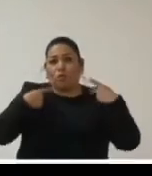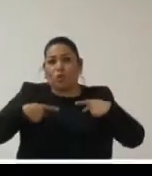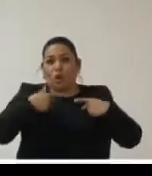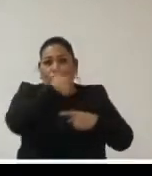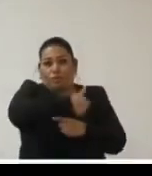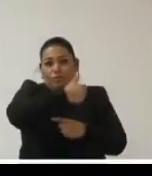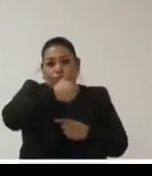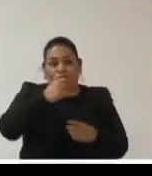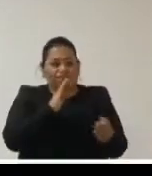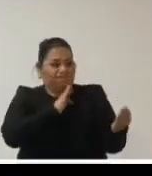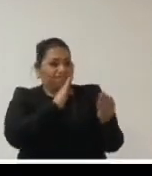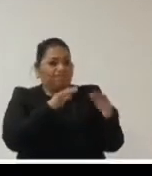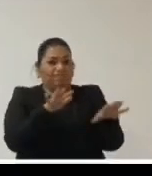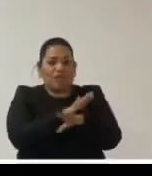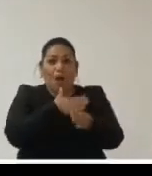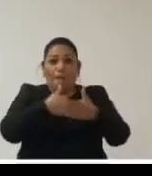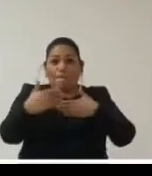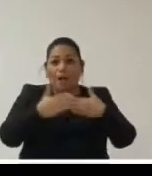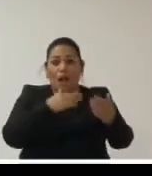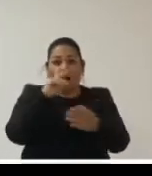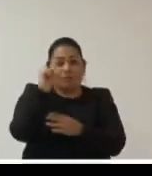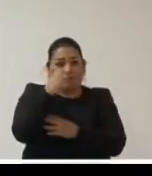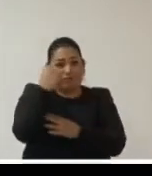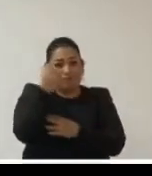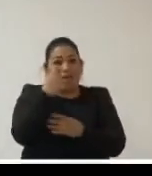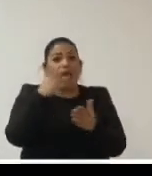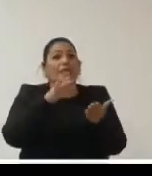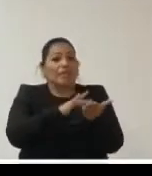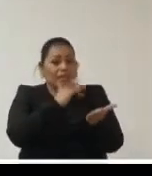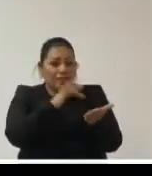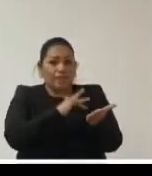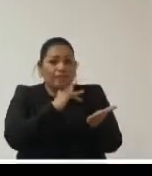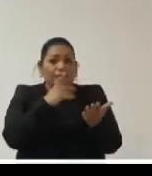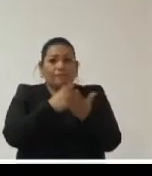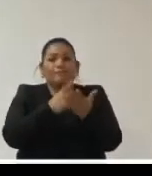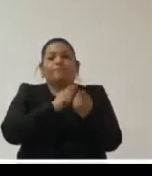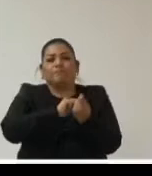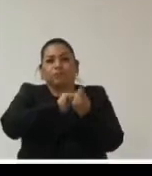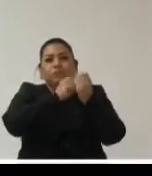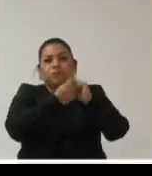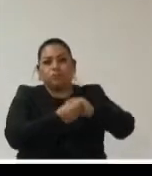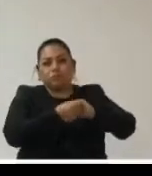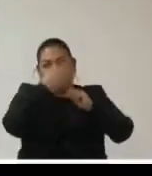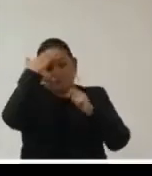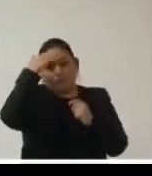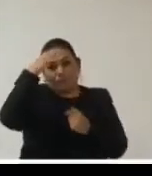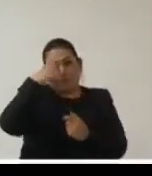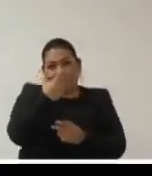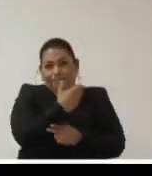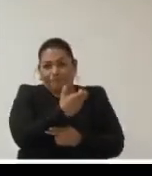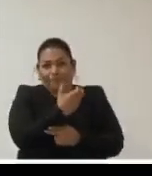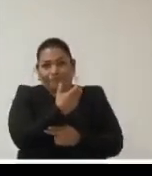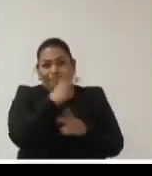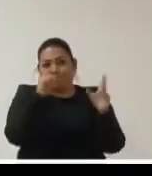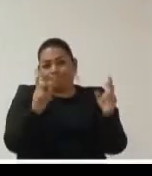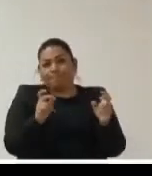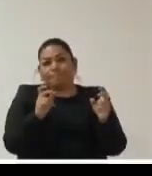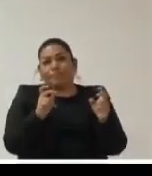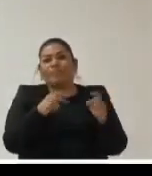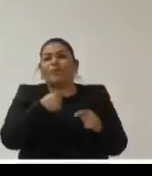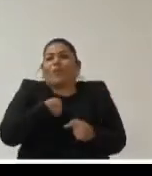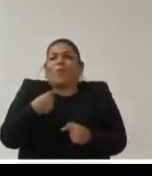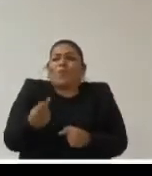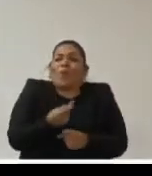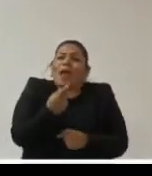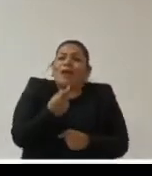cara pues a las innovaciones tecnológicas efectivamente a las transformaciones experimentadas en ese ámbito yo pregunto